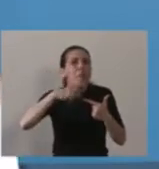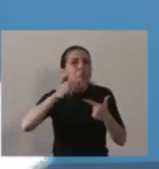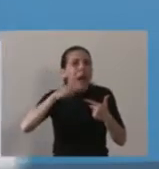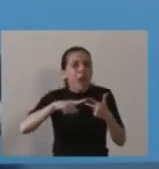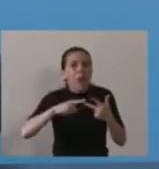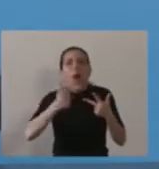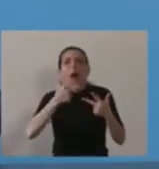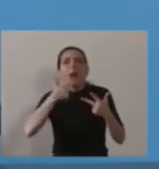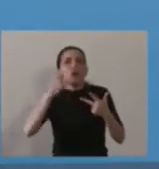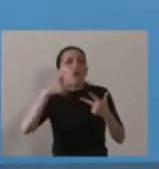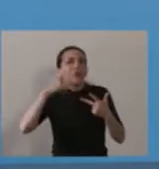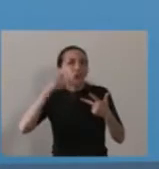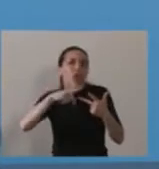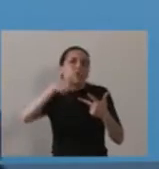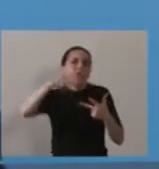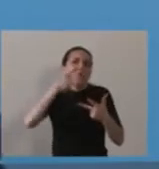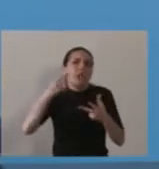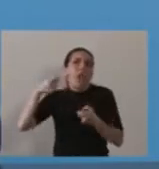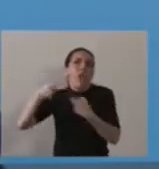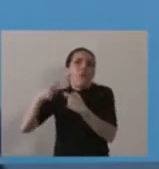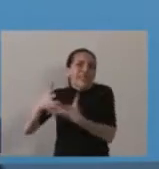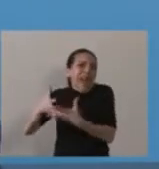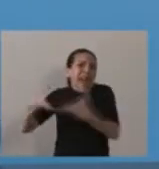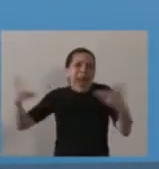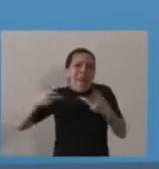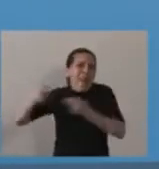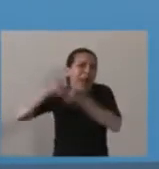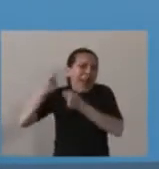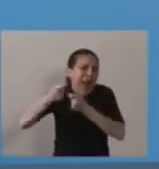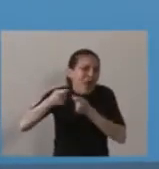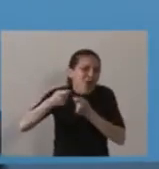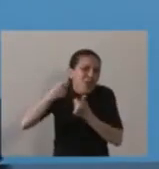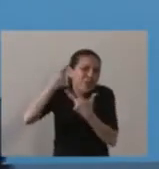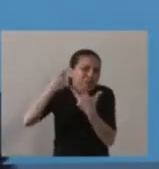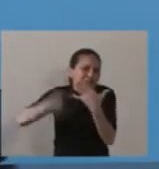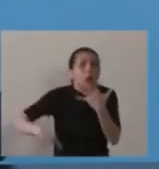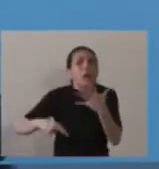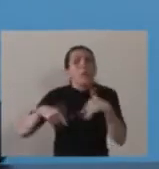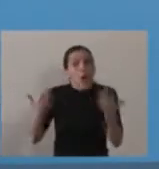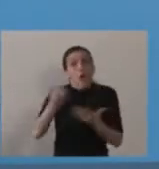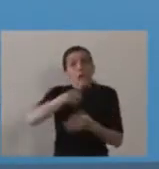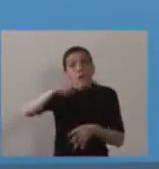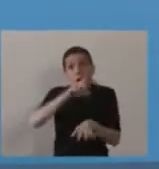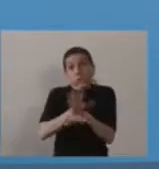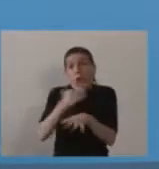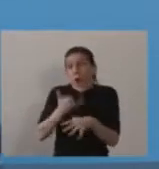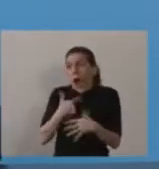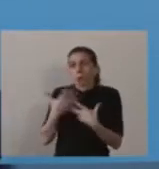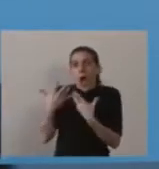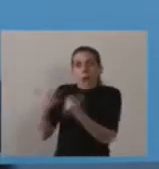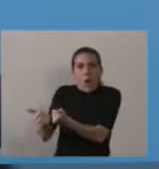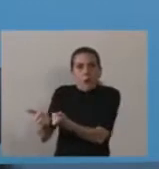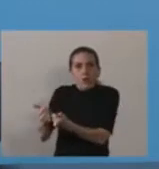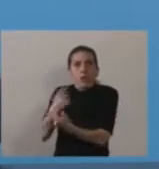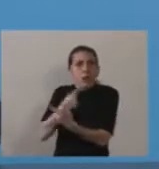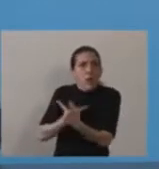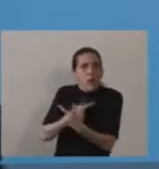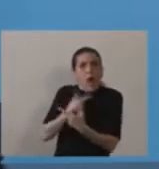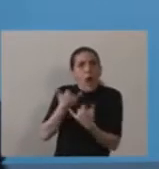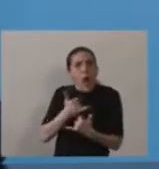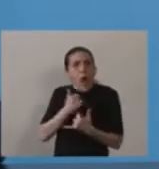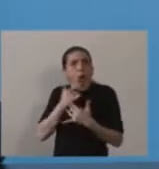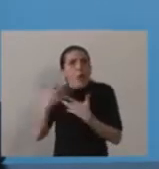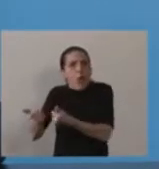Con lo cual nosotros creemos que estamos dando hoy respuesta a una preocupación de toda una provincia, de todo un mercado,